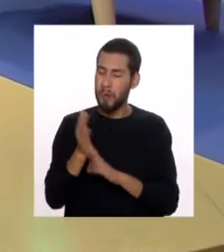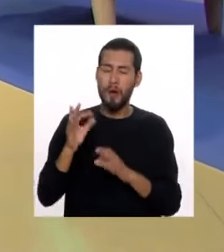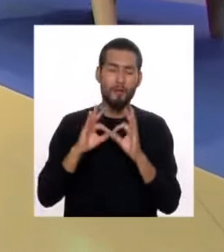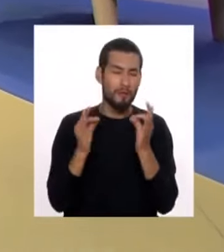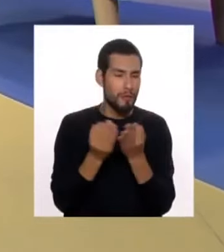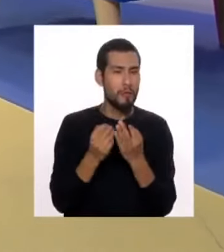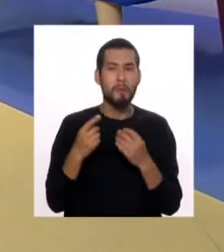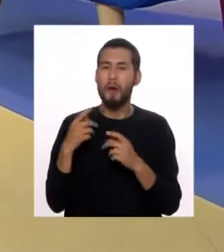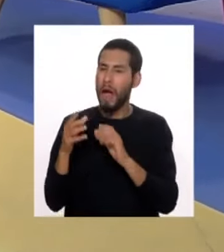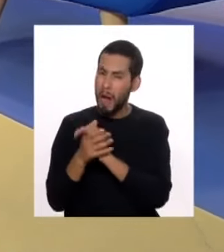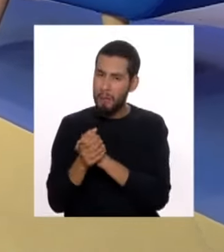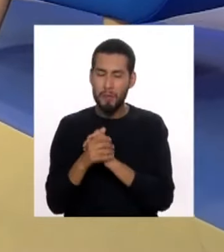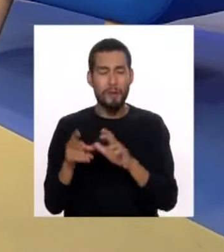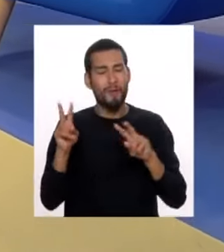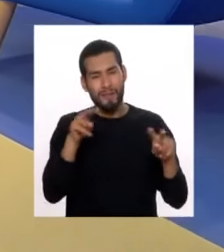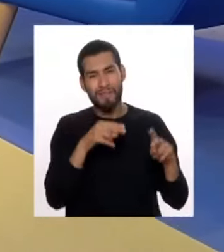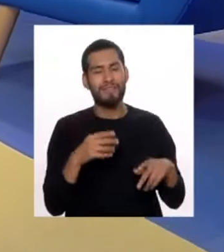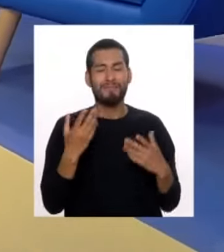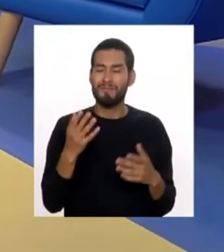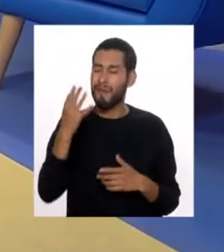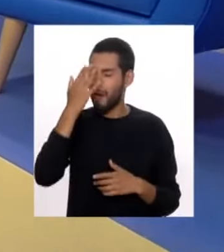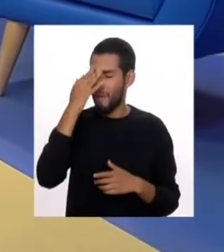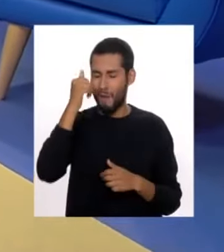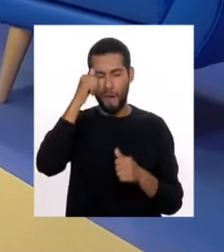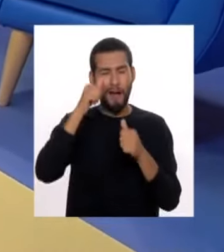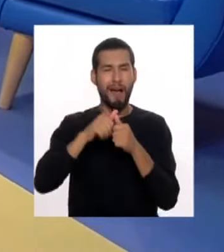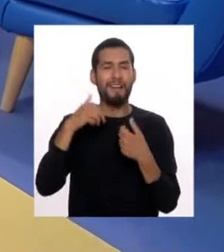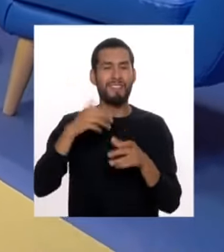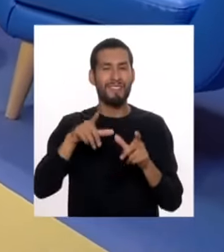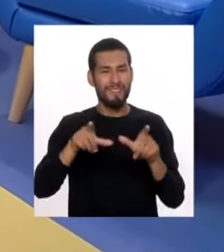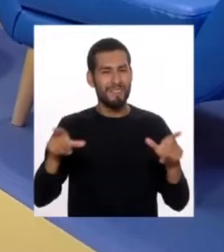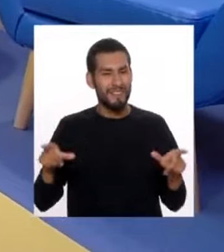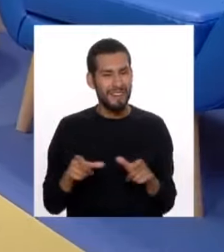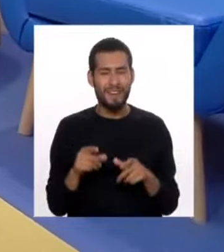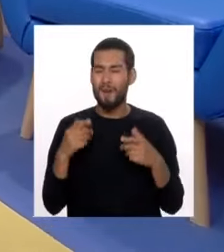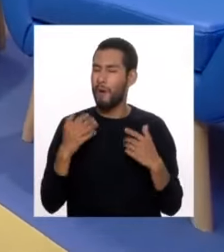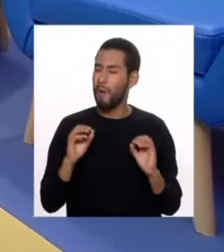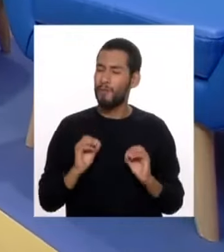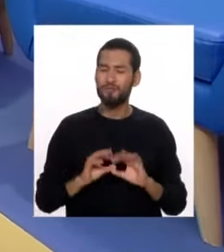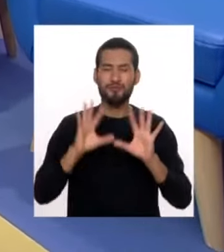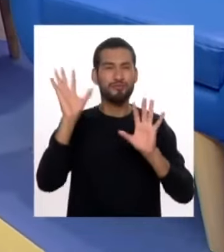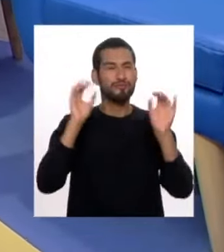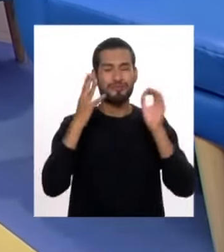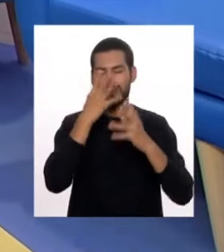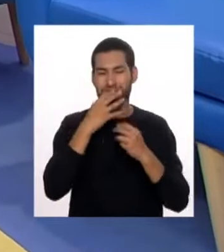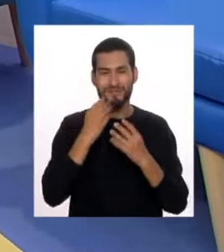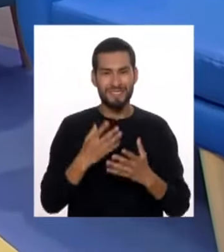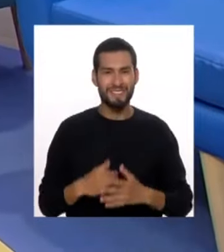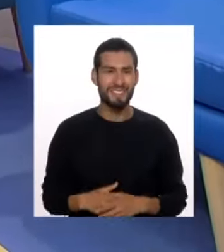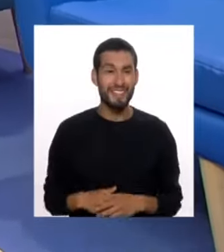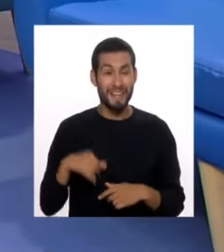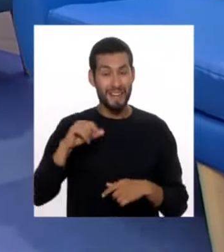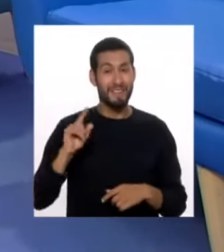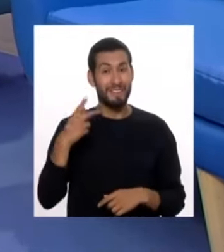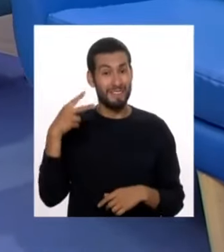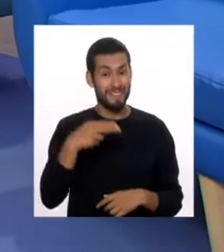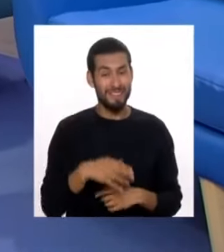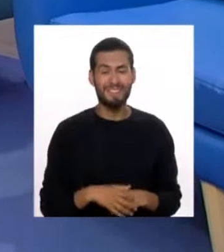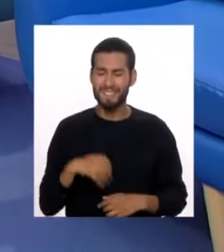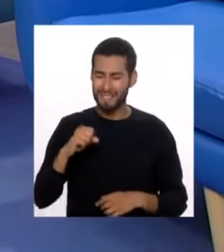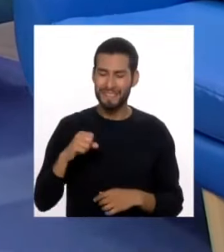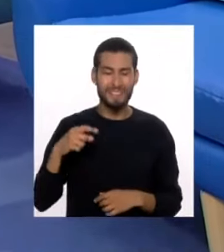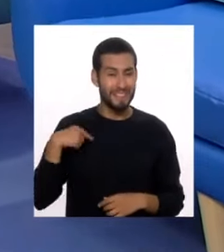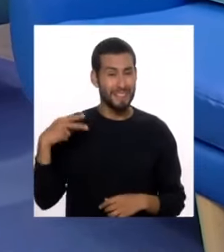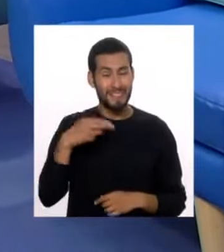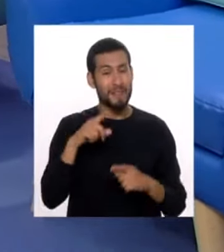momento, ir con los amigos y pasar un momento inolvidable en un lugar mágico realmente. Nos vamos a la primera pausa. Nos vamos, nos